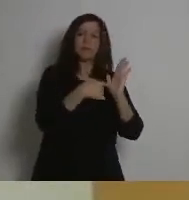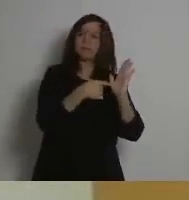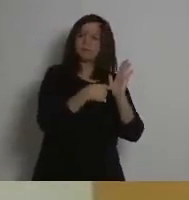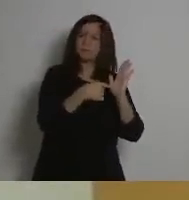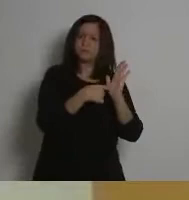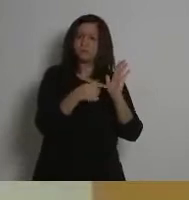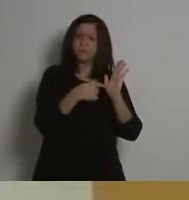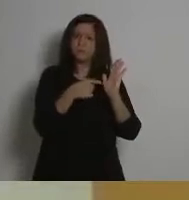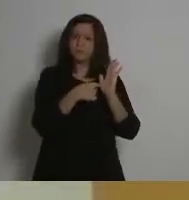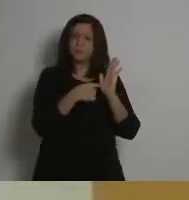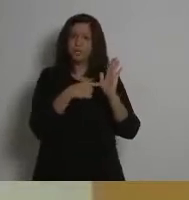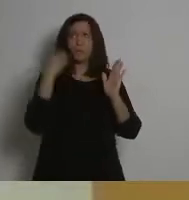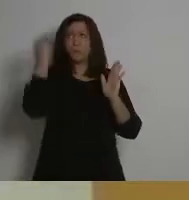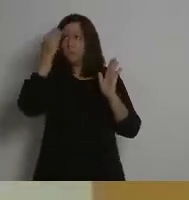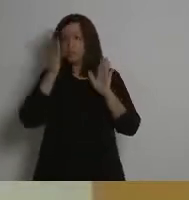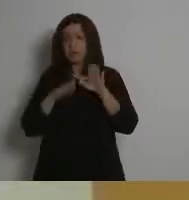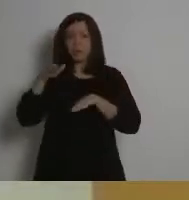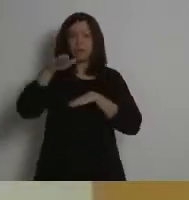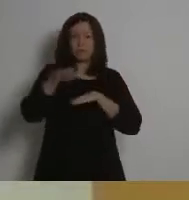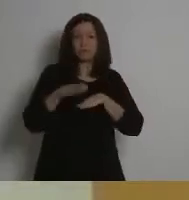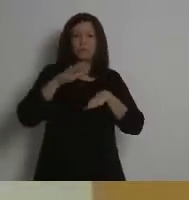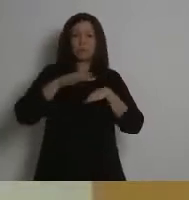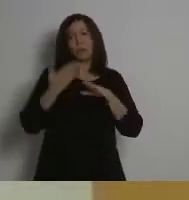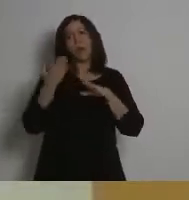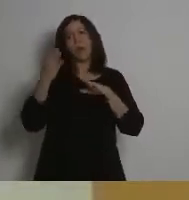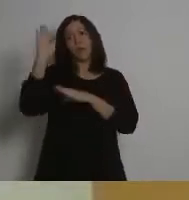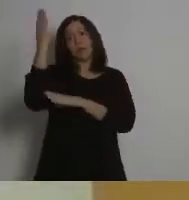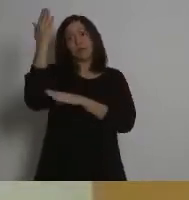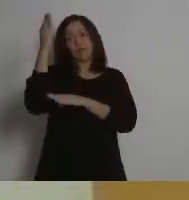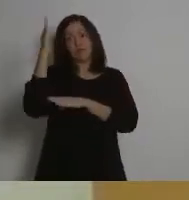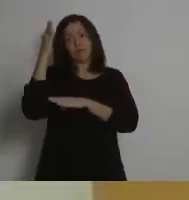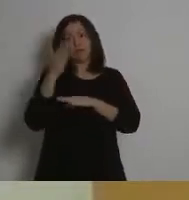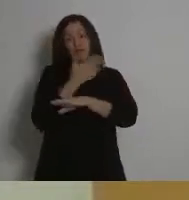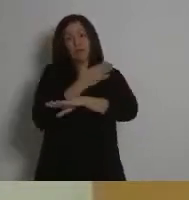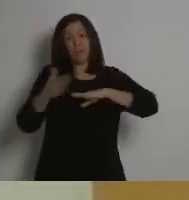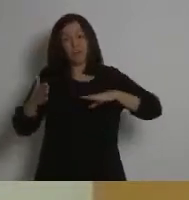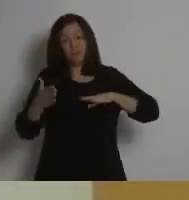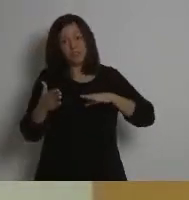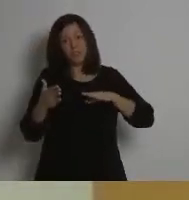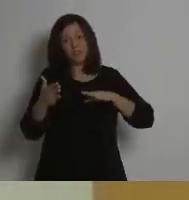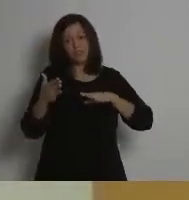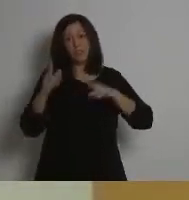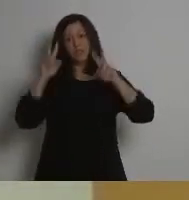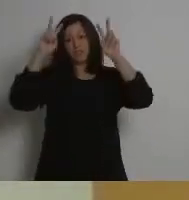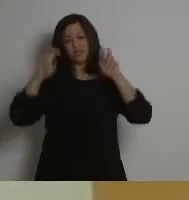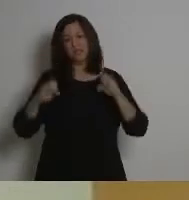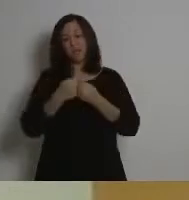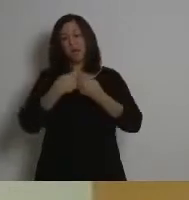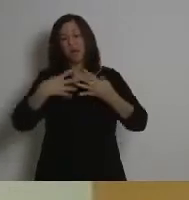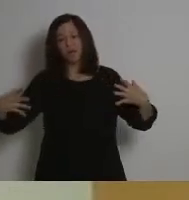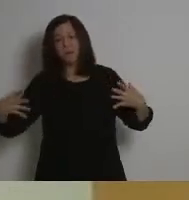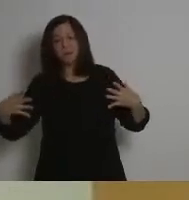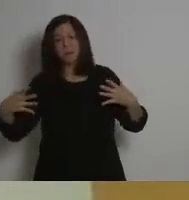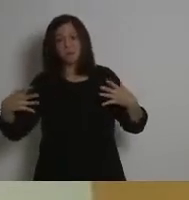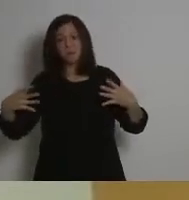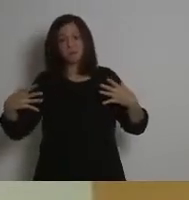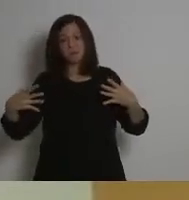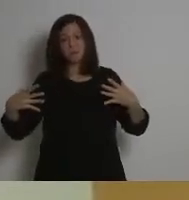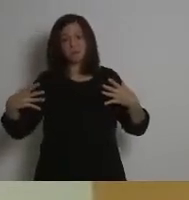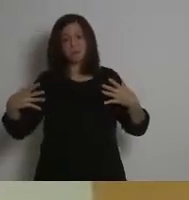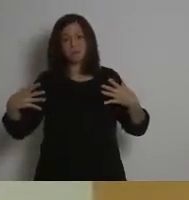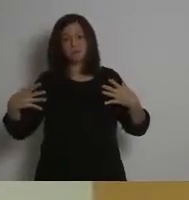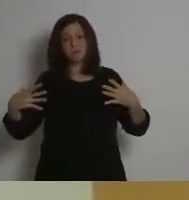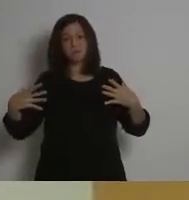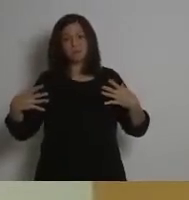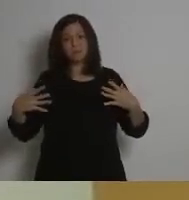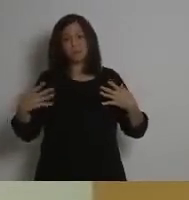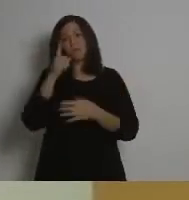Esta ley, que es un paso adelante hacia la mitigación del cambio climático y hacia un modelo diferente de generación de energía, como no puede